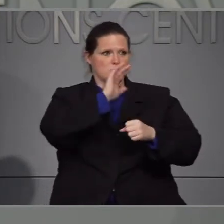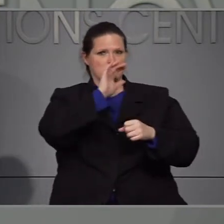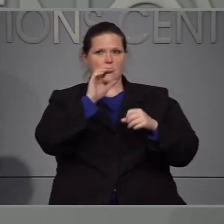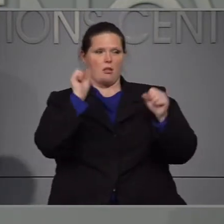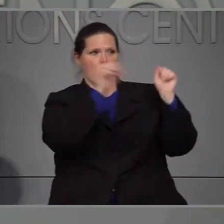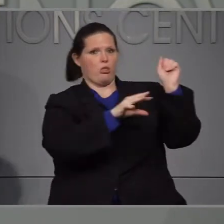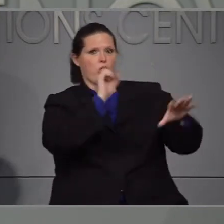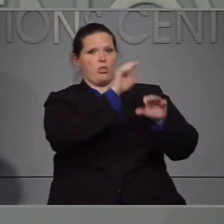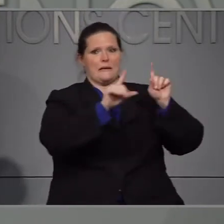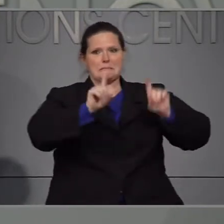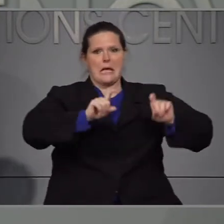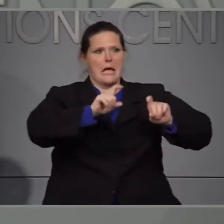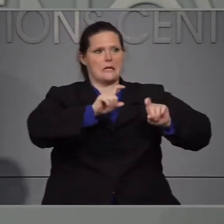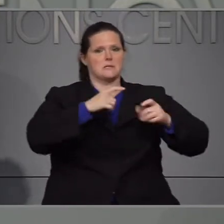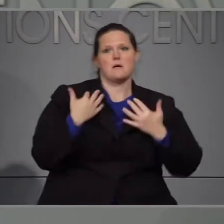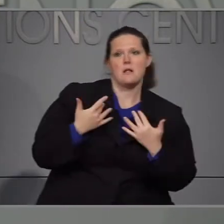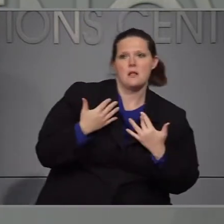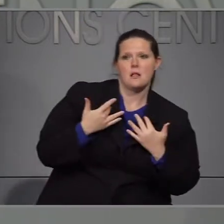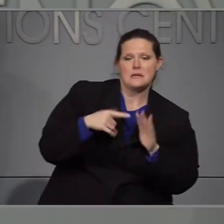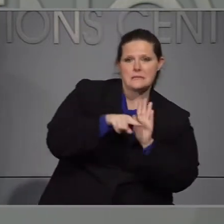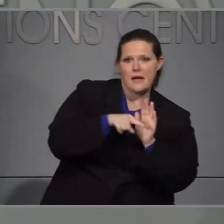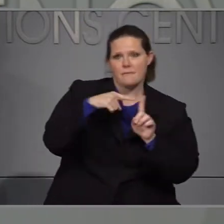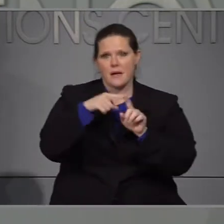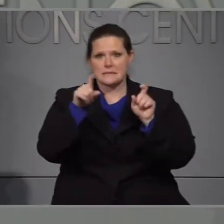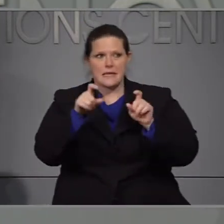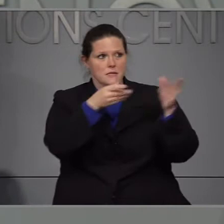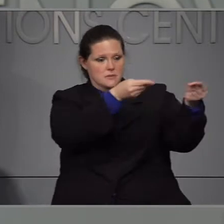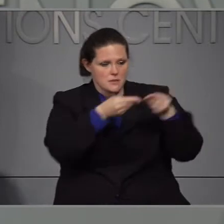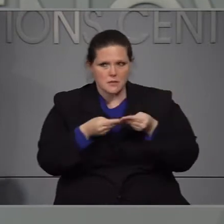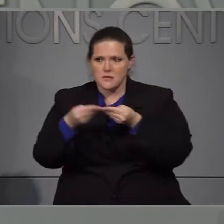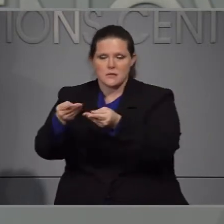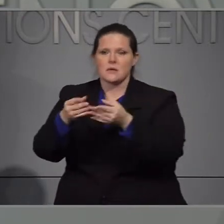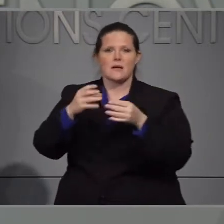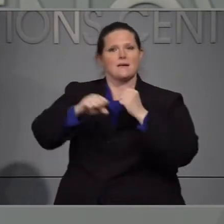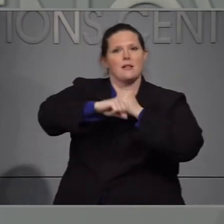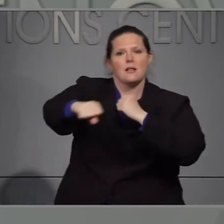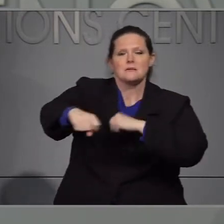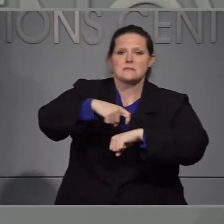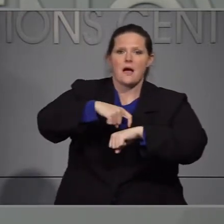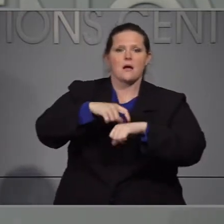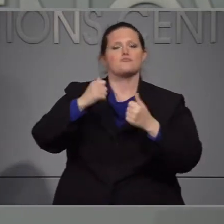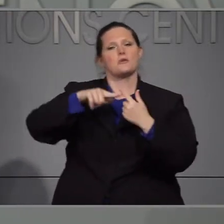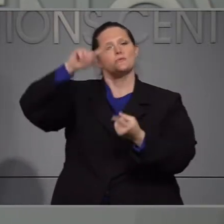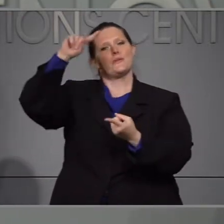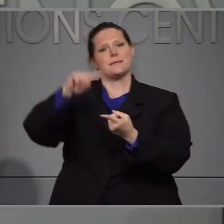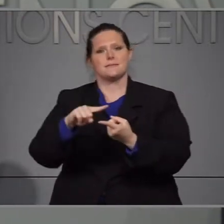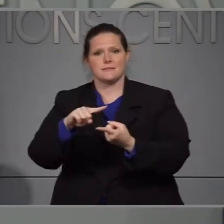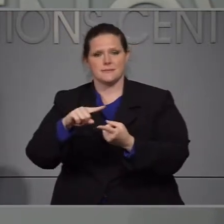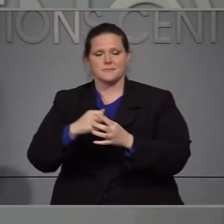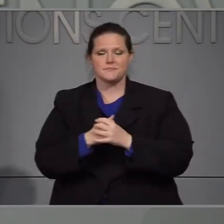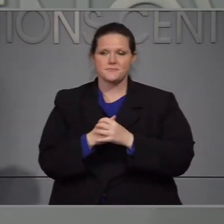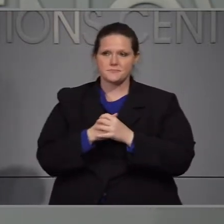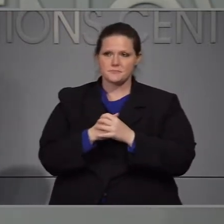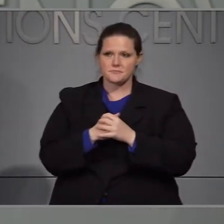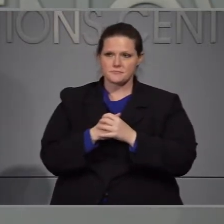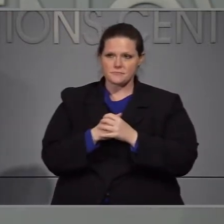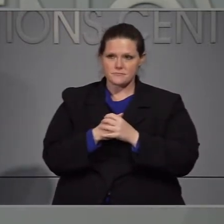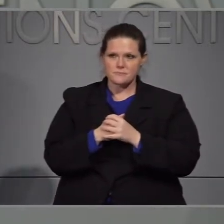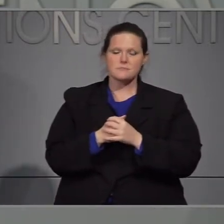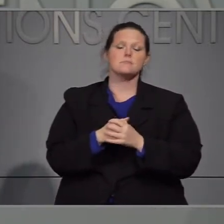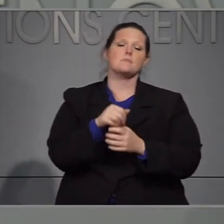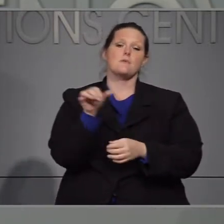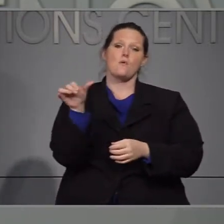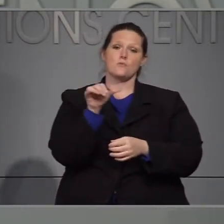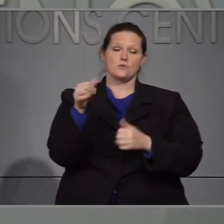infraestructura de pruebas y ayudar a resolver y reducir el tiempo de respuesta. Ahora también en una manera de mayor impacto